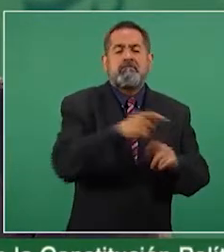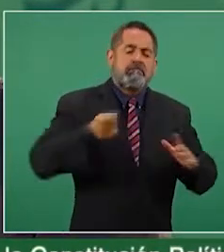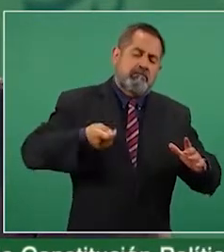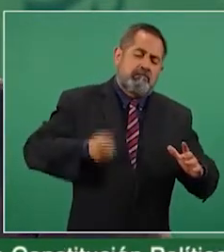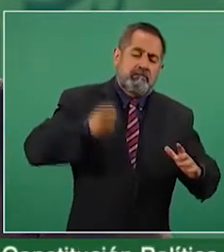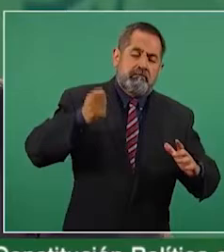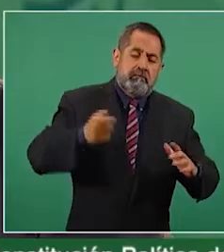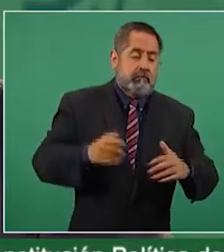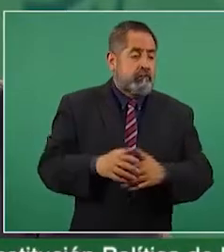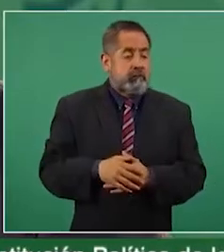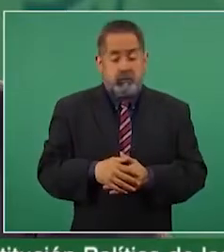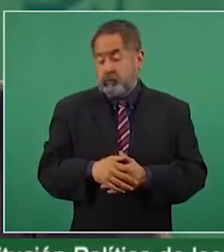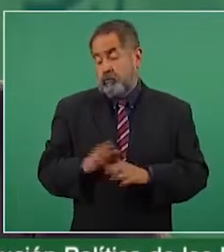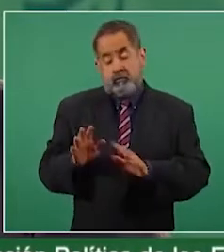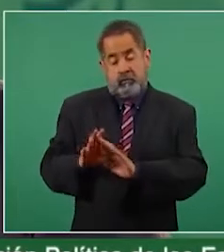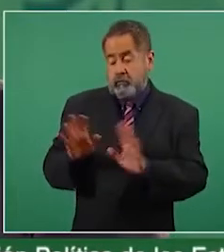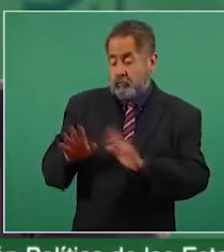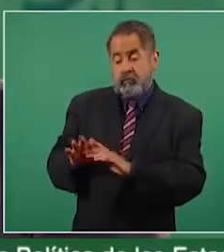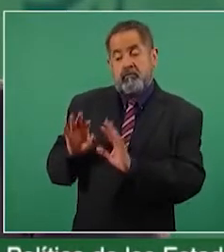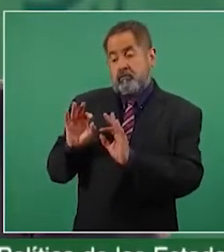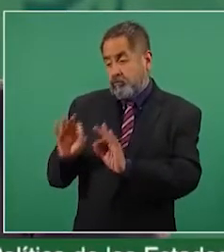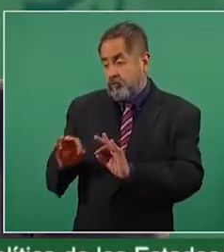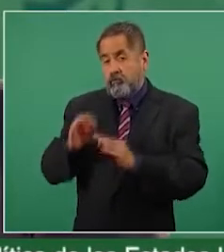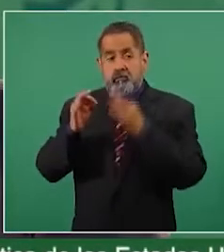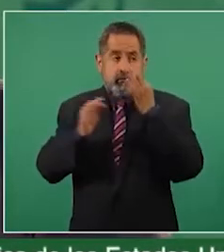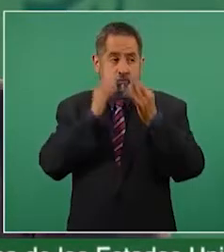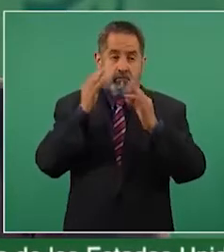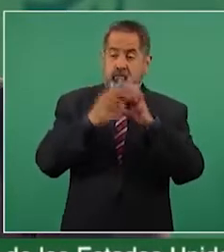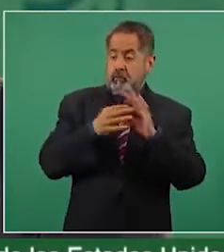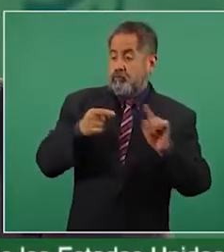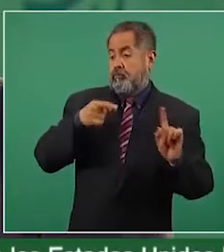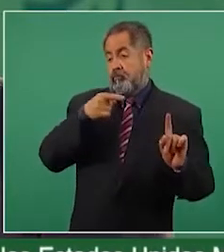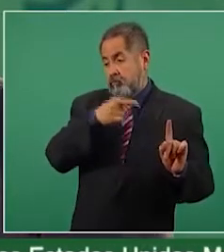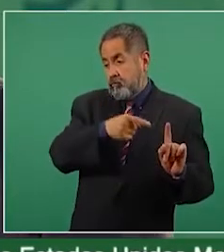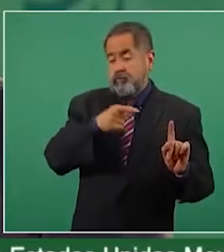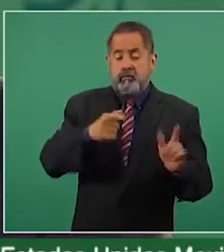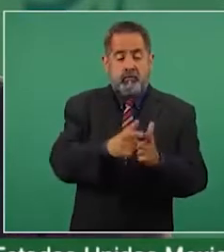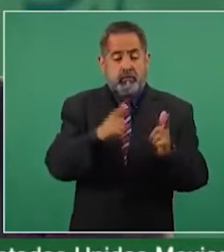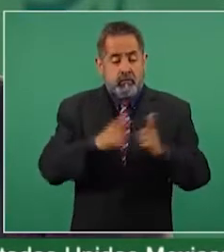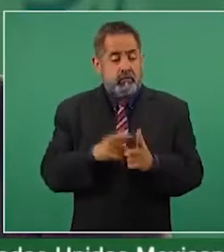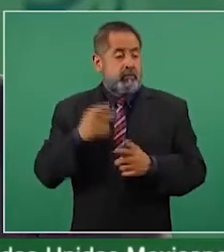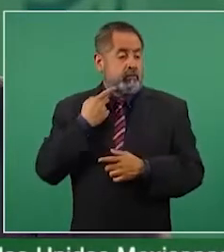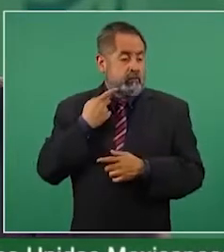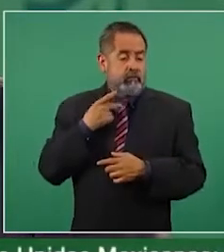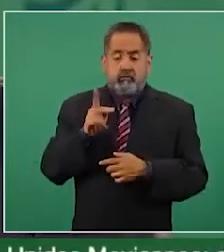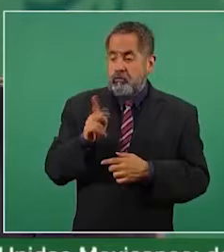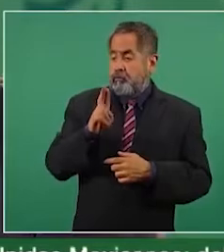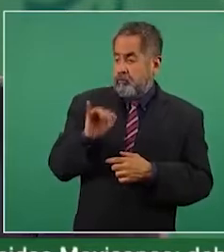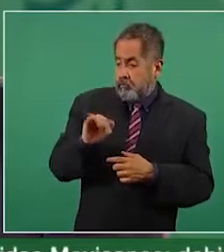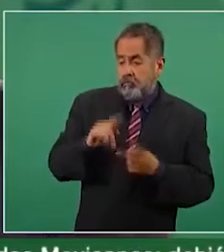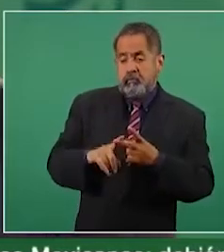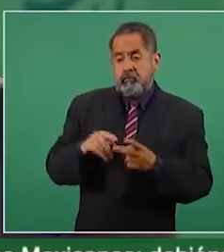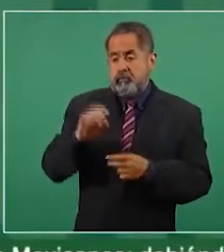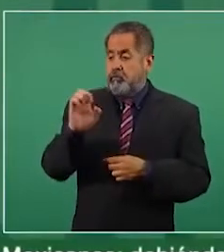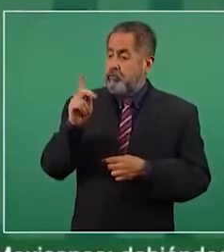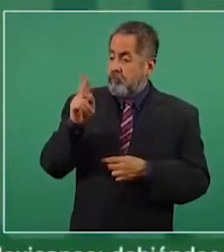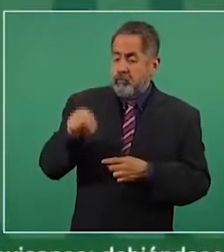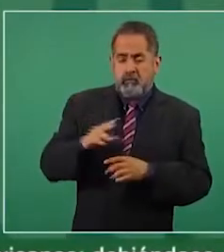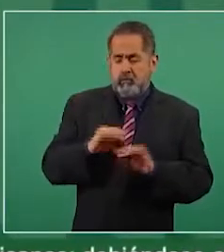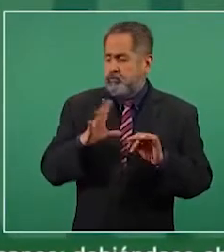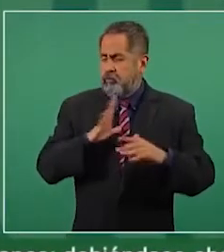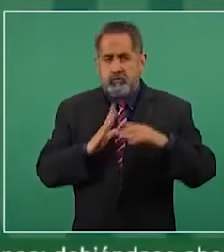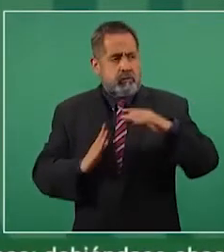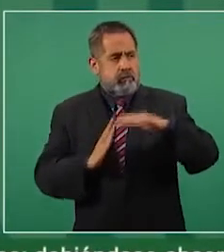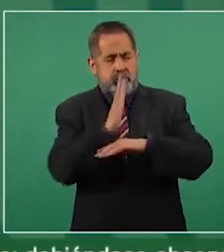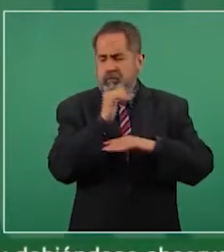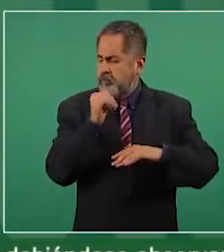que la campaña de ese partido y de ese candidato no había rebasado